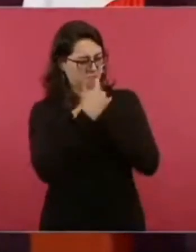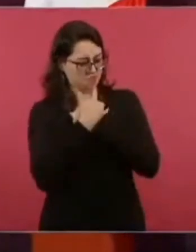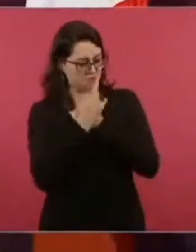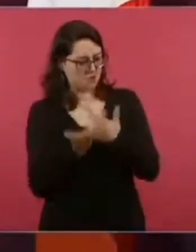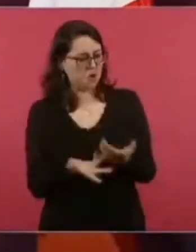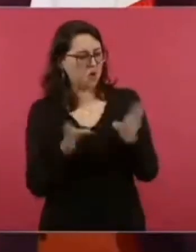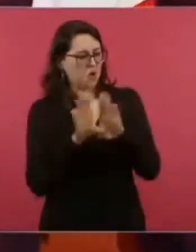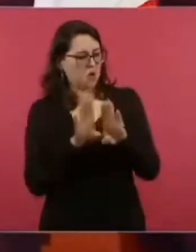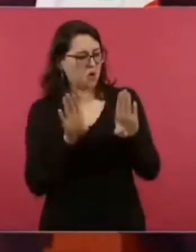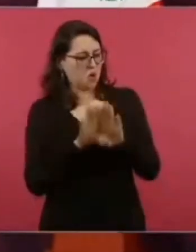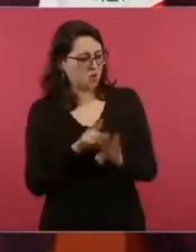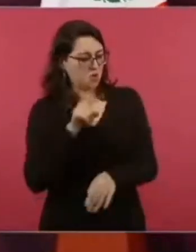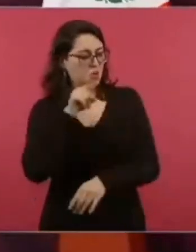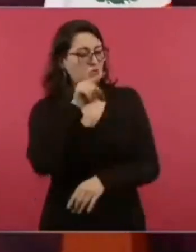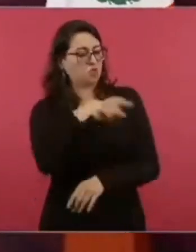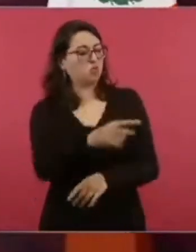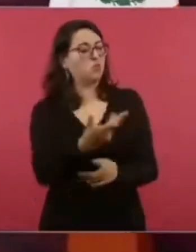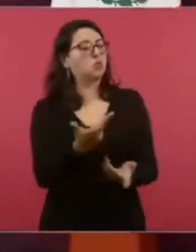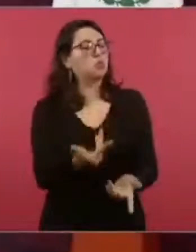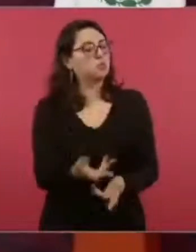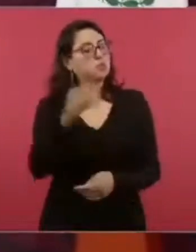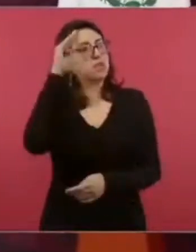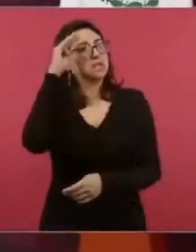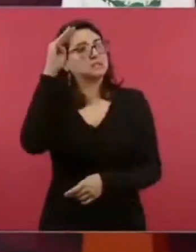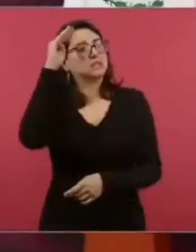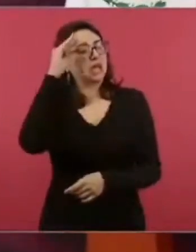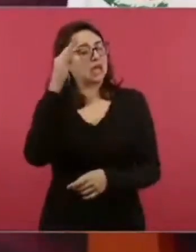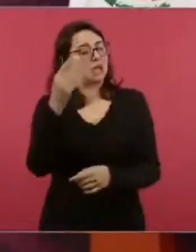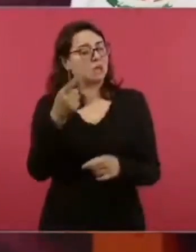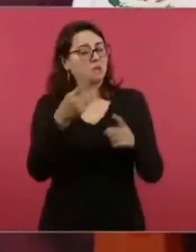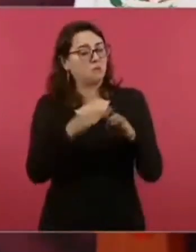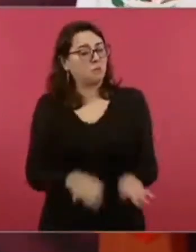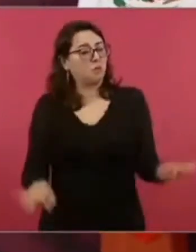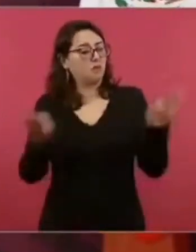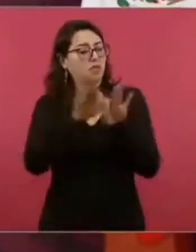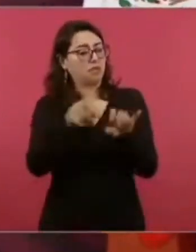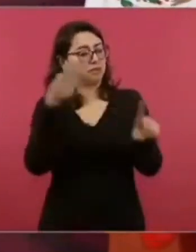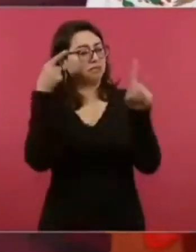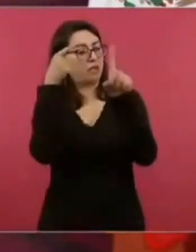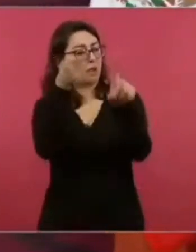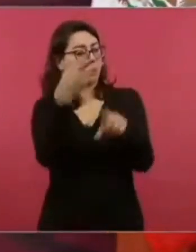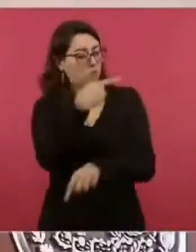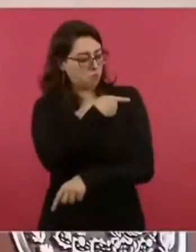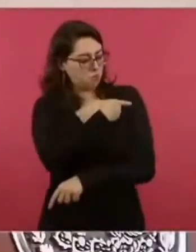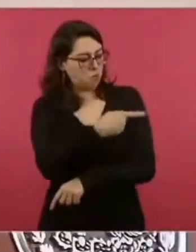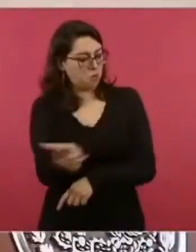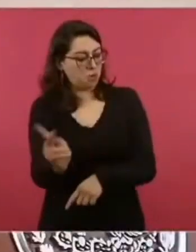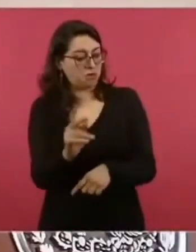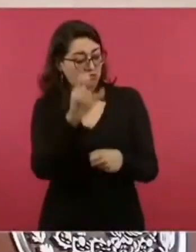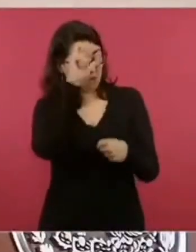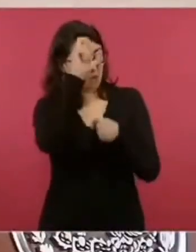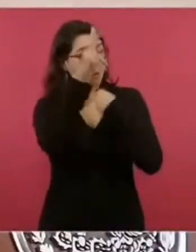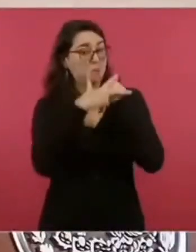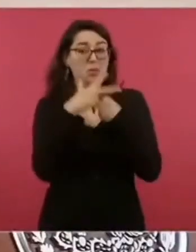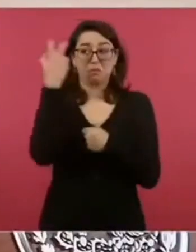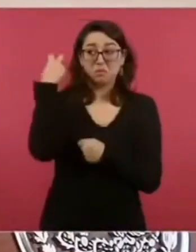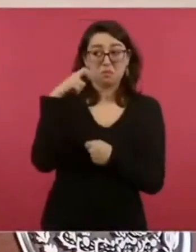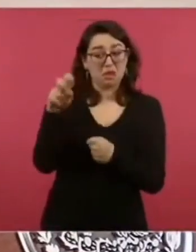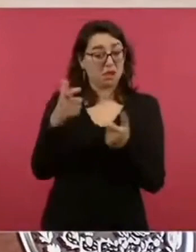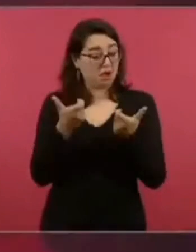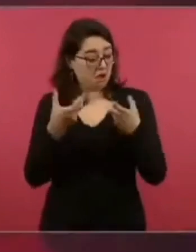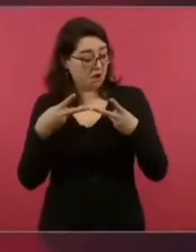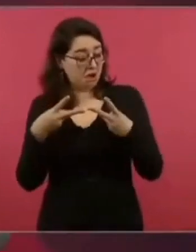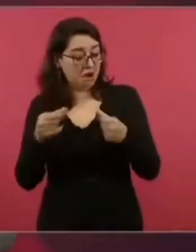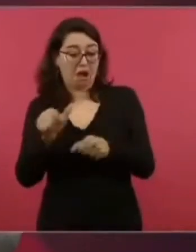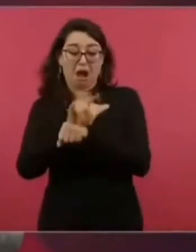en favor de los pobres, que cómo le había hecho, que sí, por qué